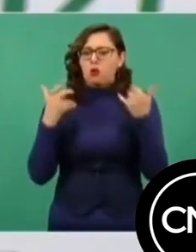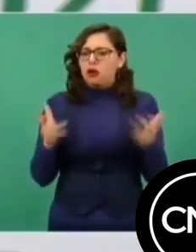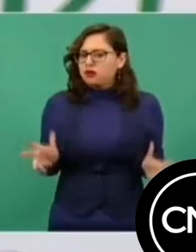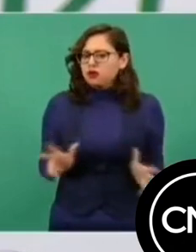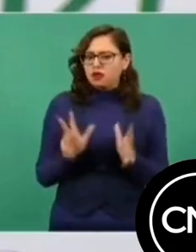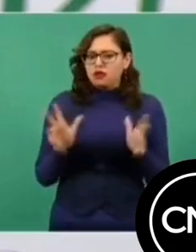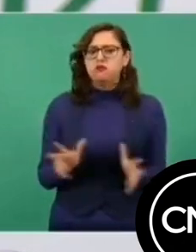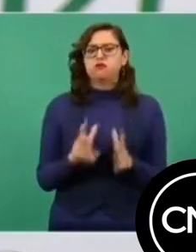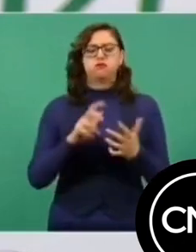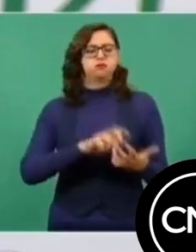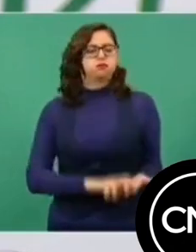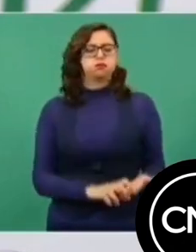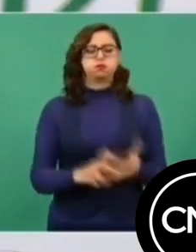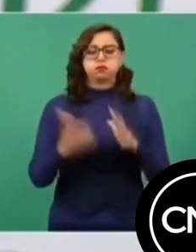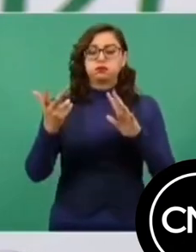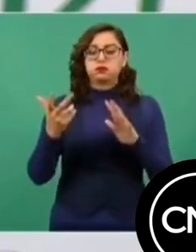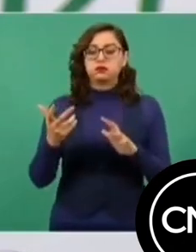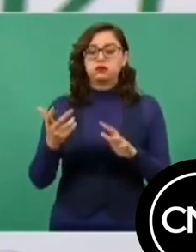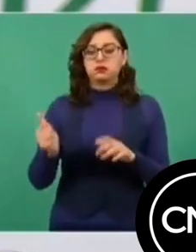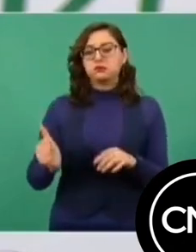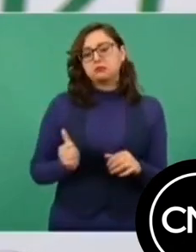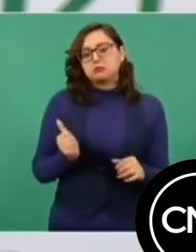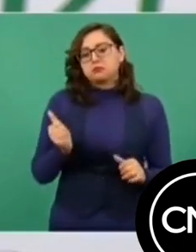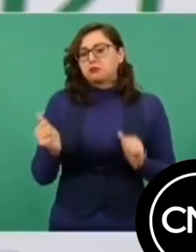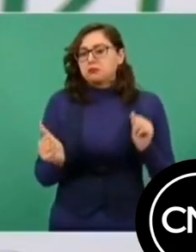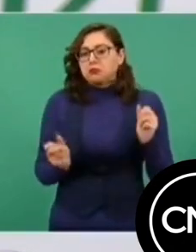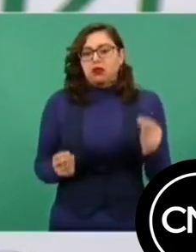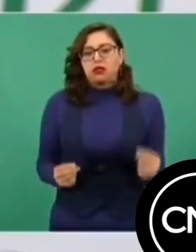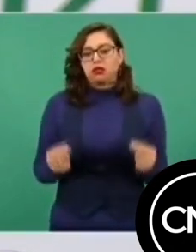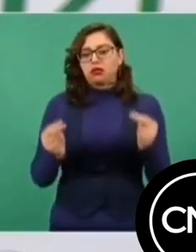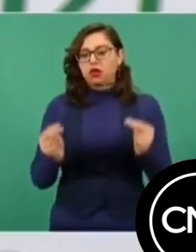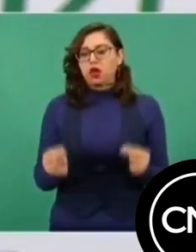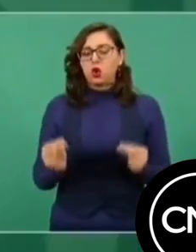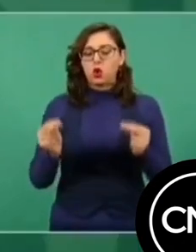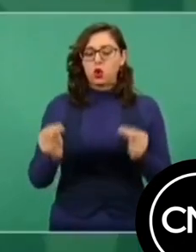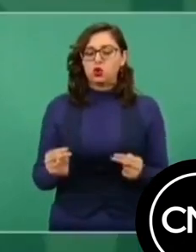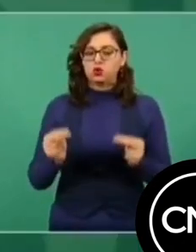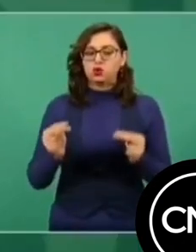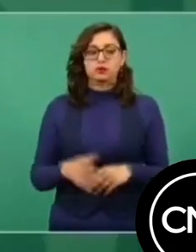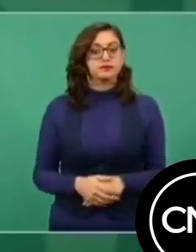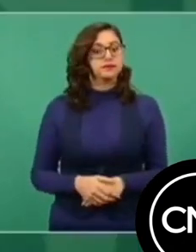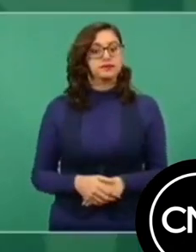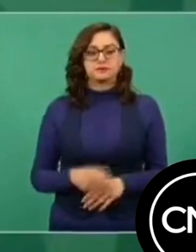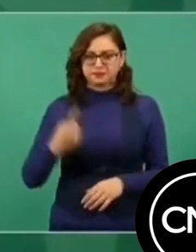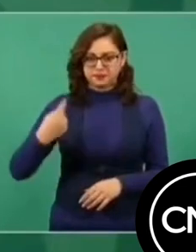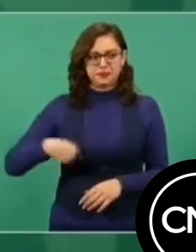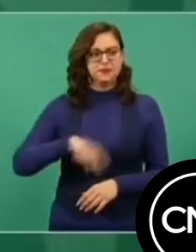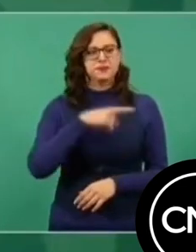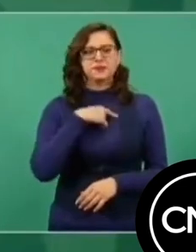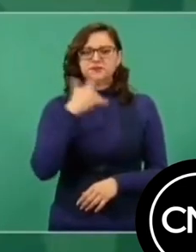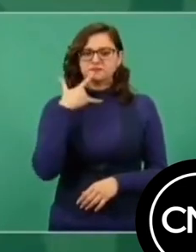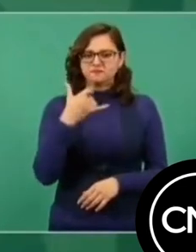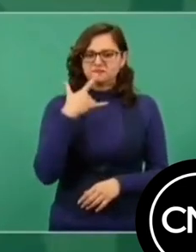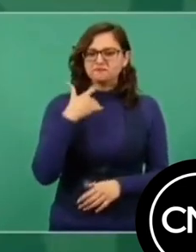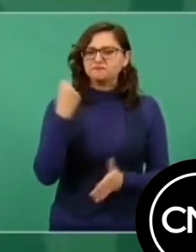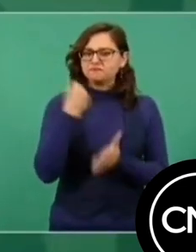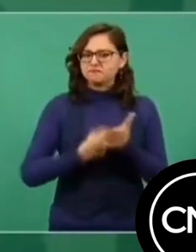violencia sólo por un negocio. Y esta demanda la vamos a ganar. Es más,